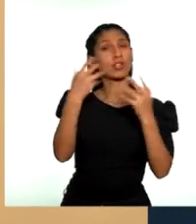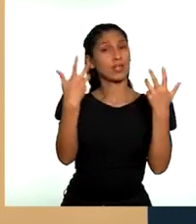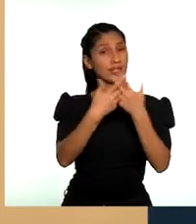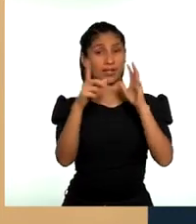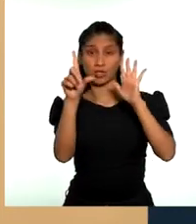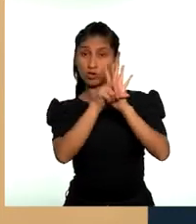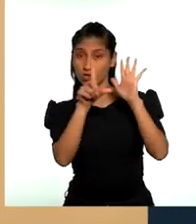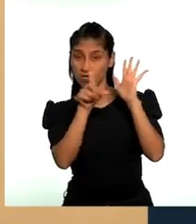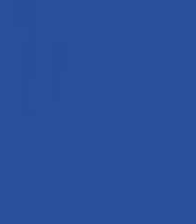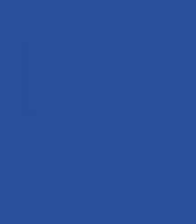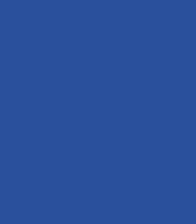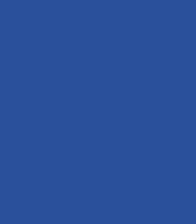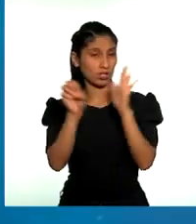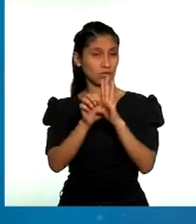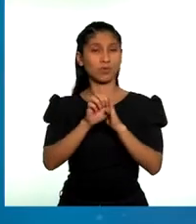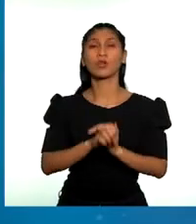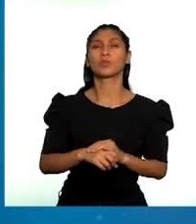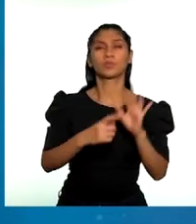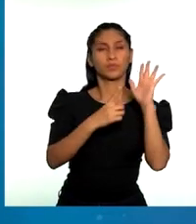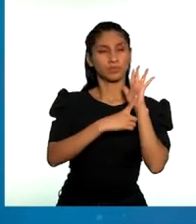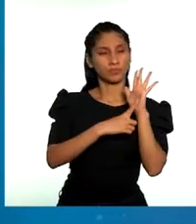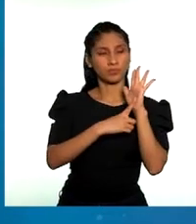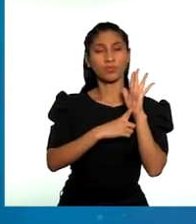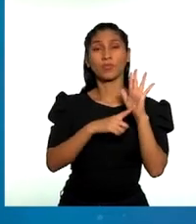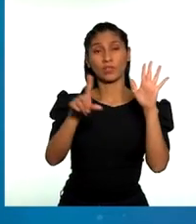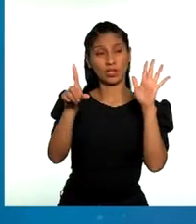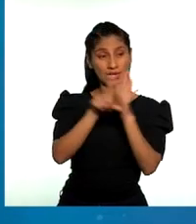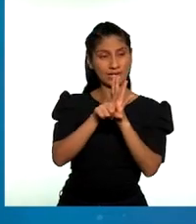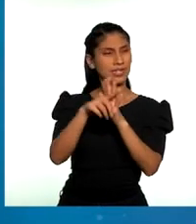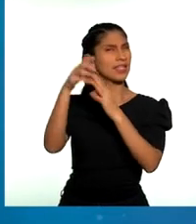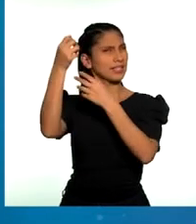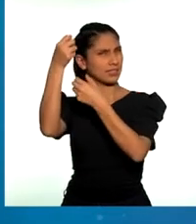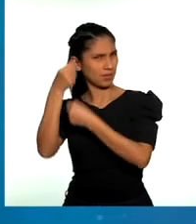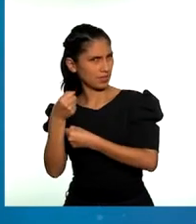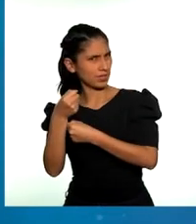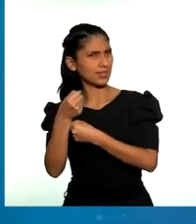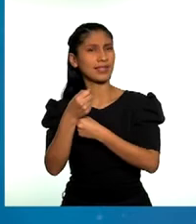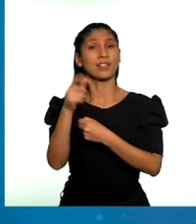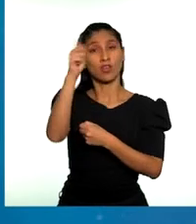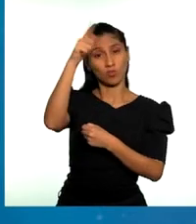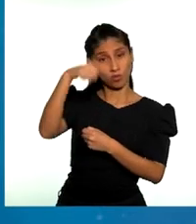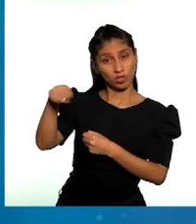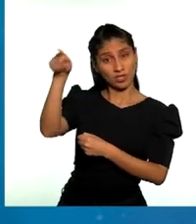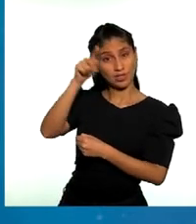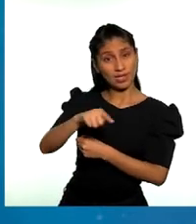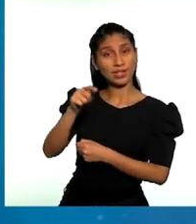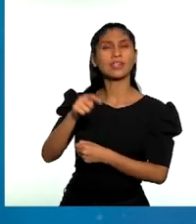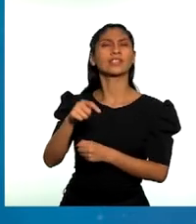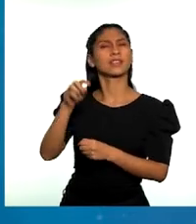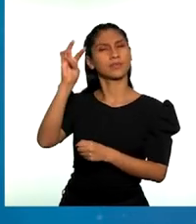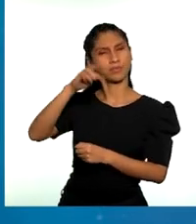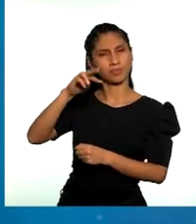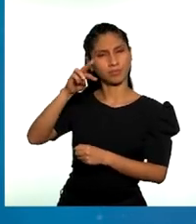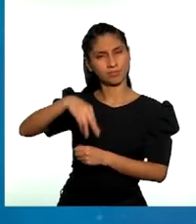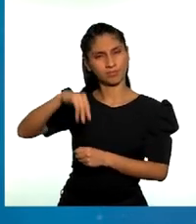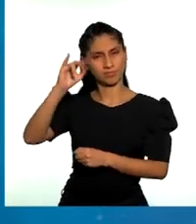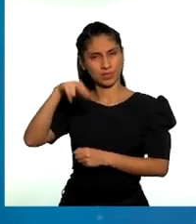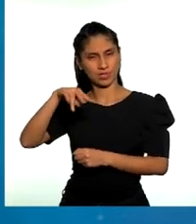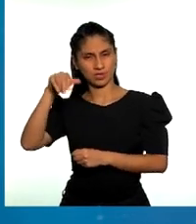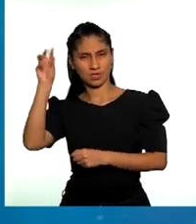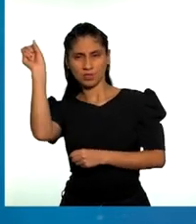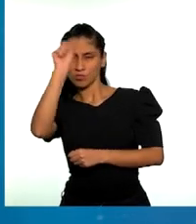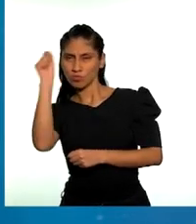ejemplo, en la Constitución, la ley establece los porcentajes mínimos para hacer accesible